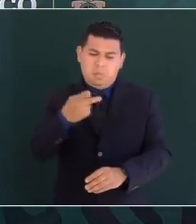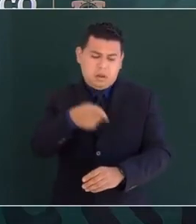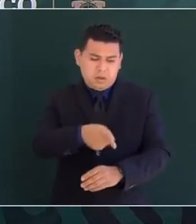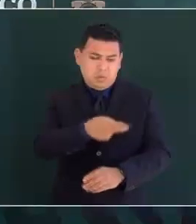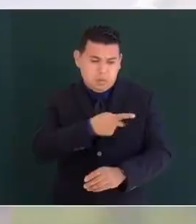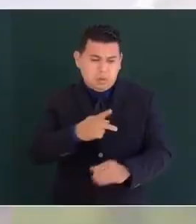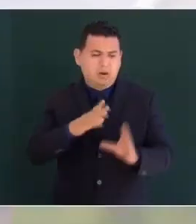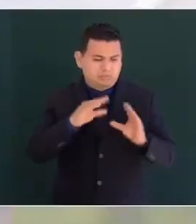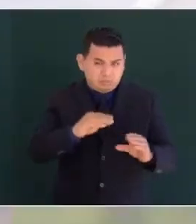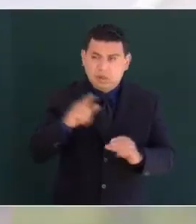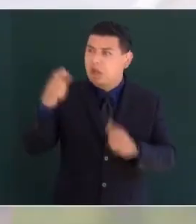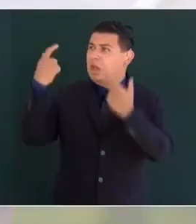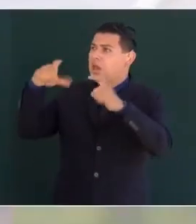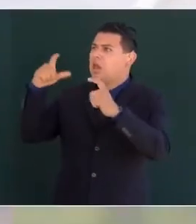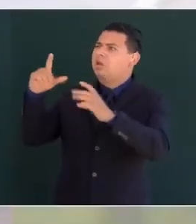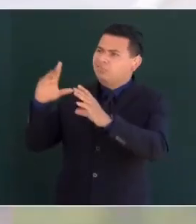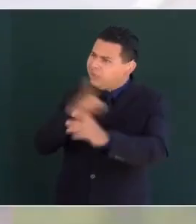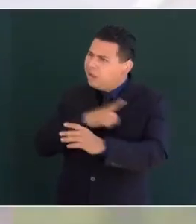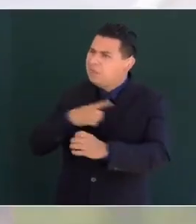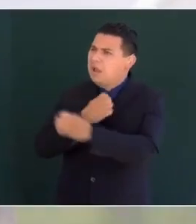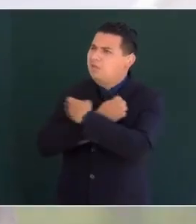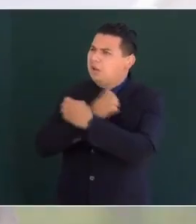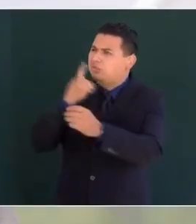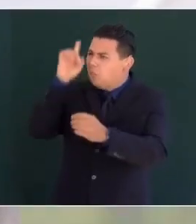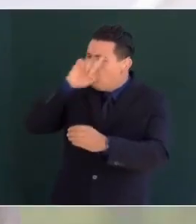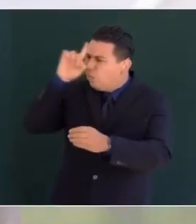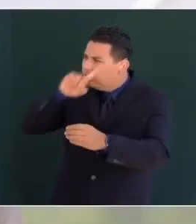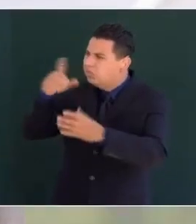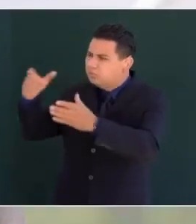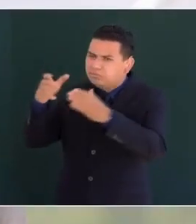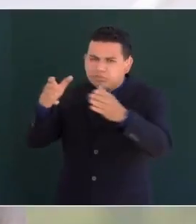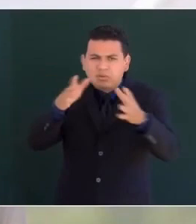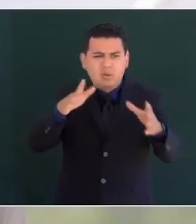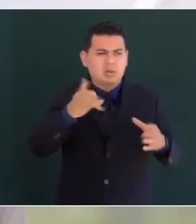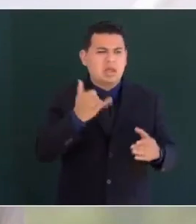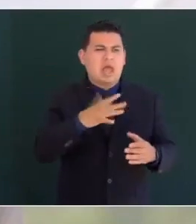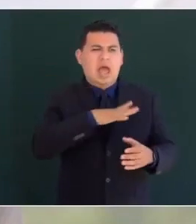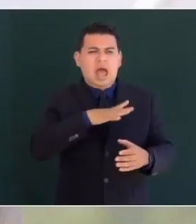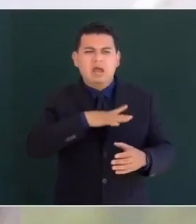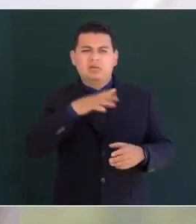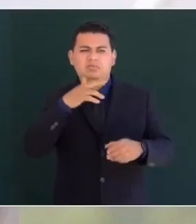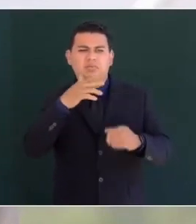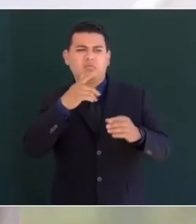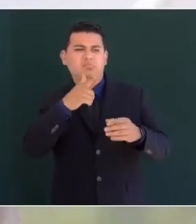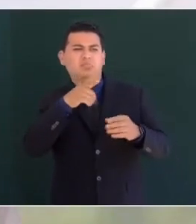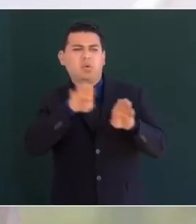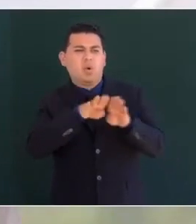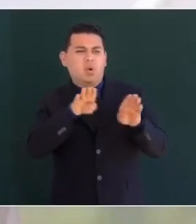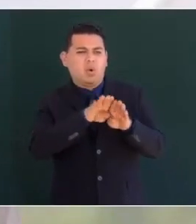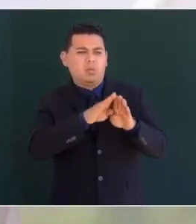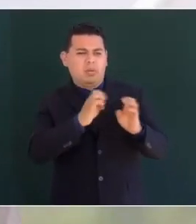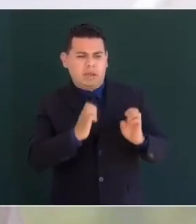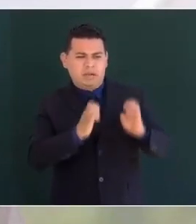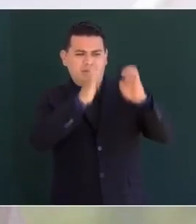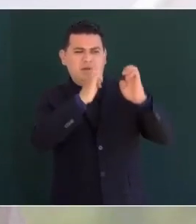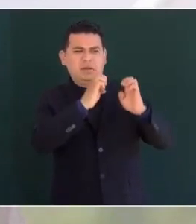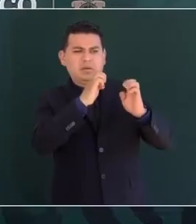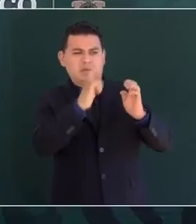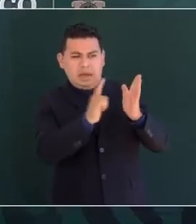hacendado y que existan tribunales que protejan al débil